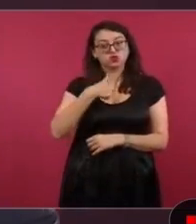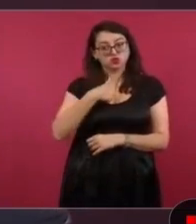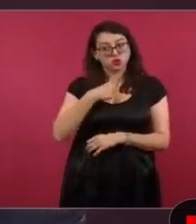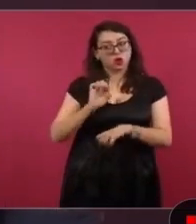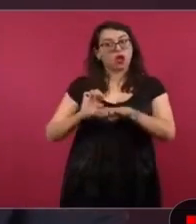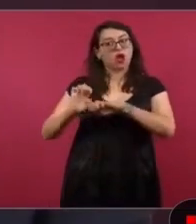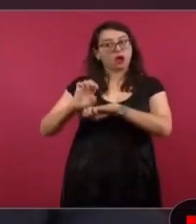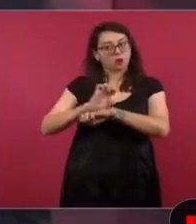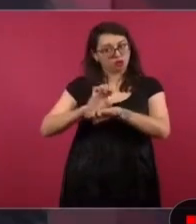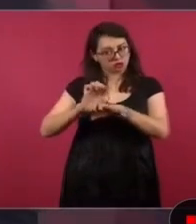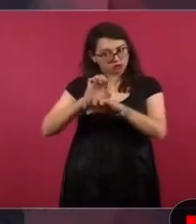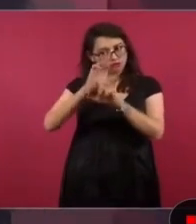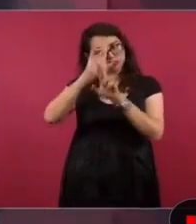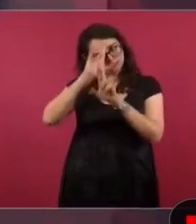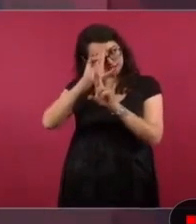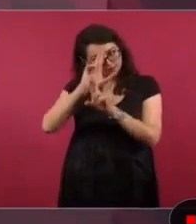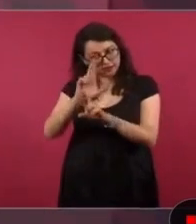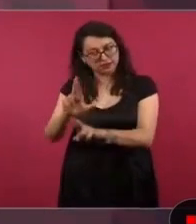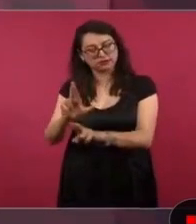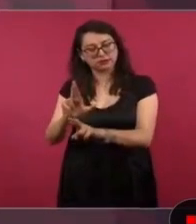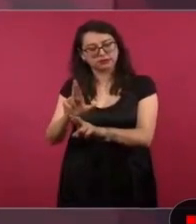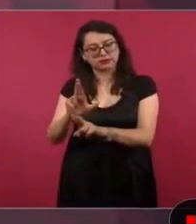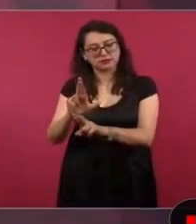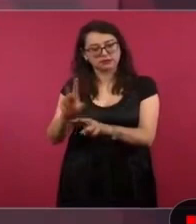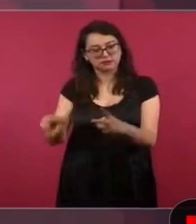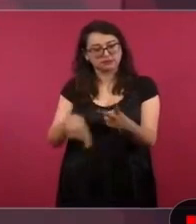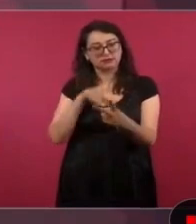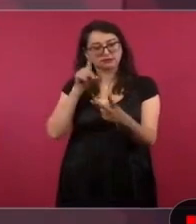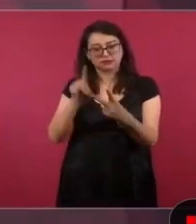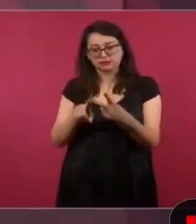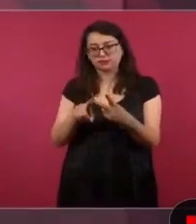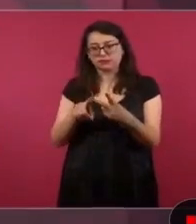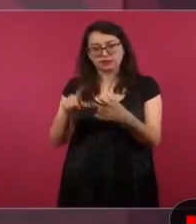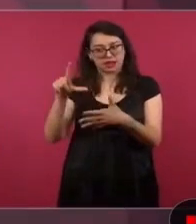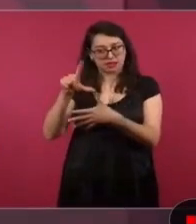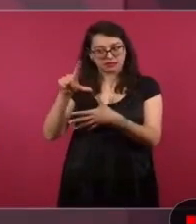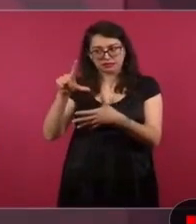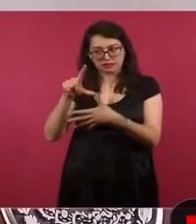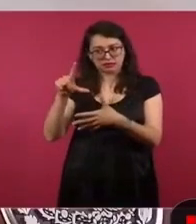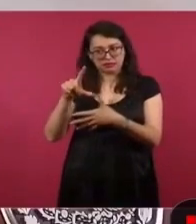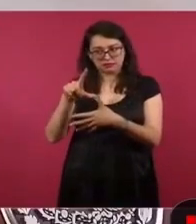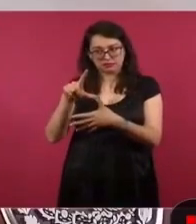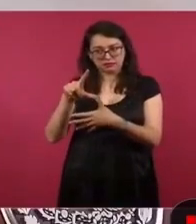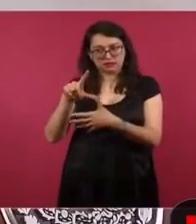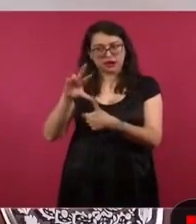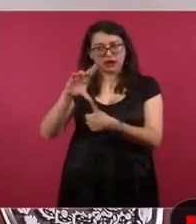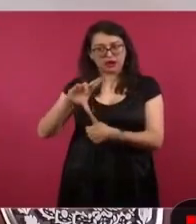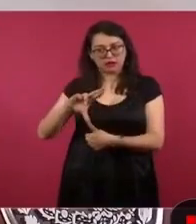y respeto mucho a todos los pueblos de América Latina y del Caribe.